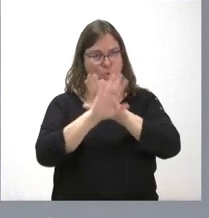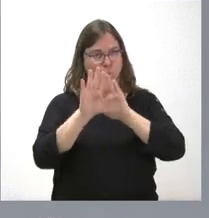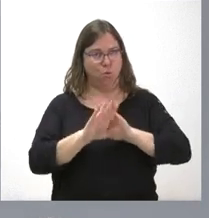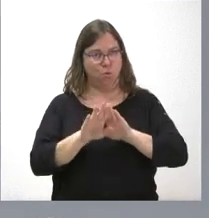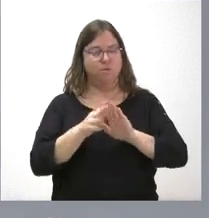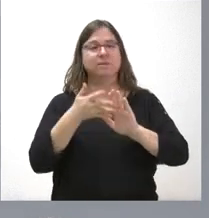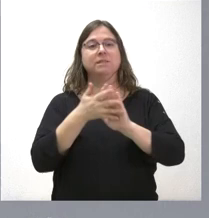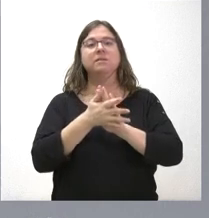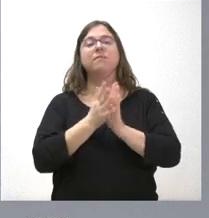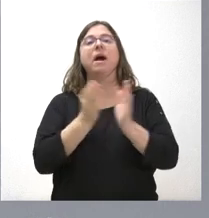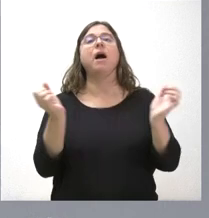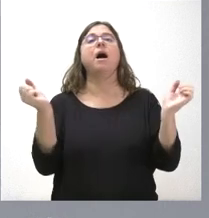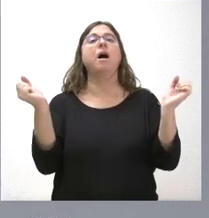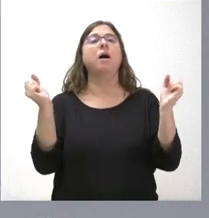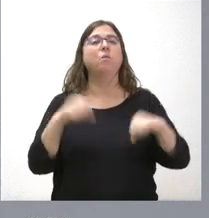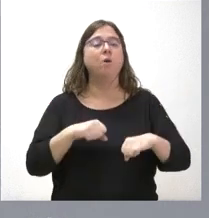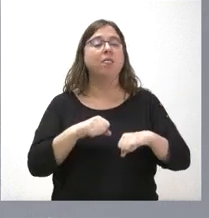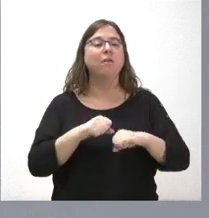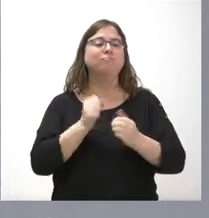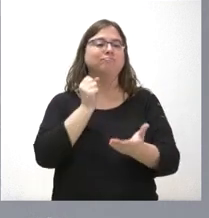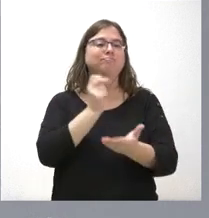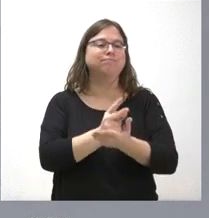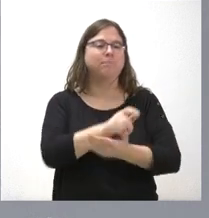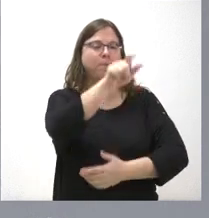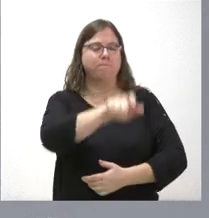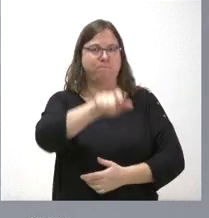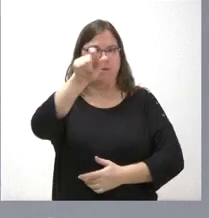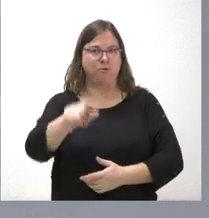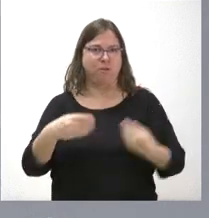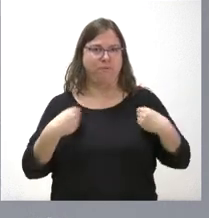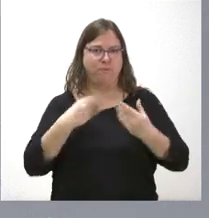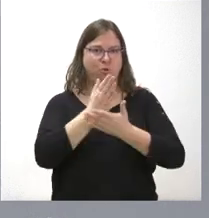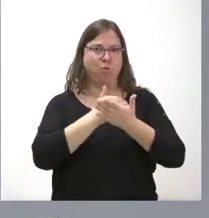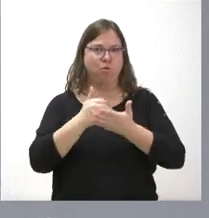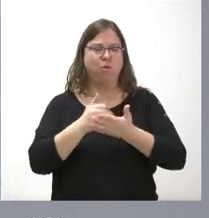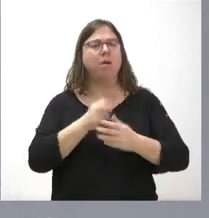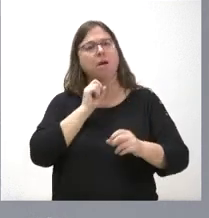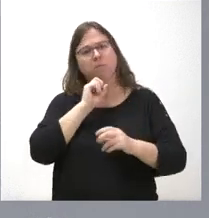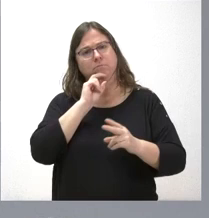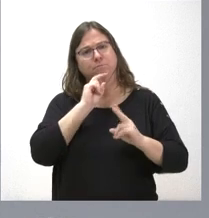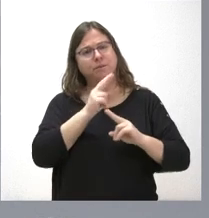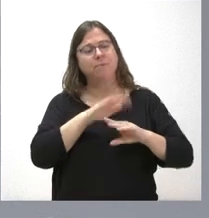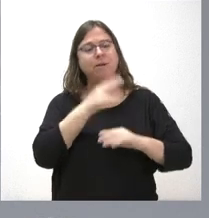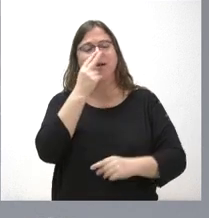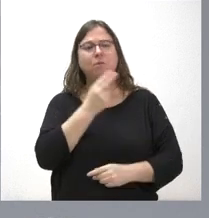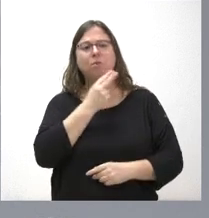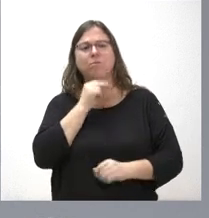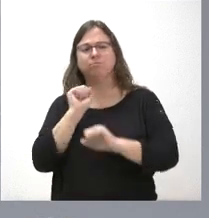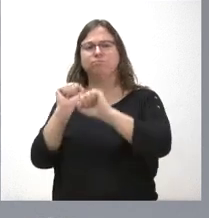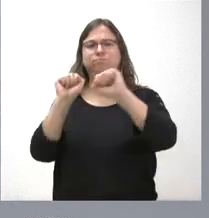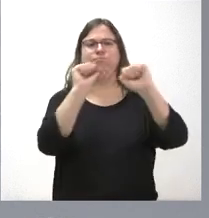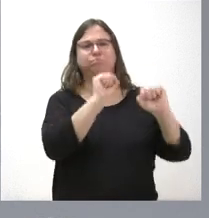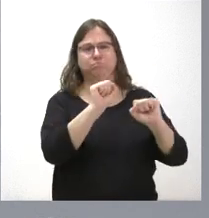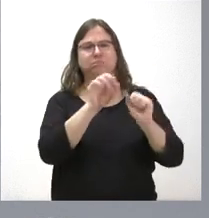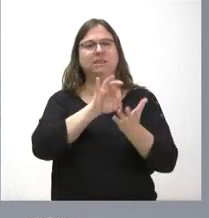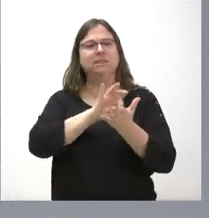que apuesta por las personas de la comunidad, que responde a ese compromiso de blindaje de los